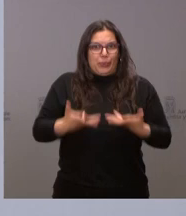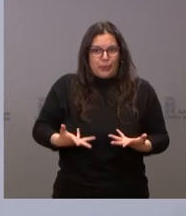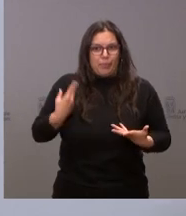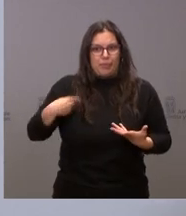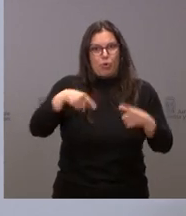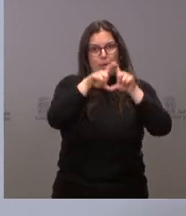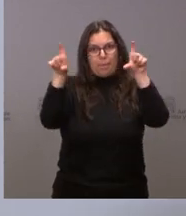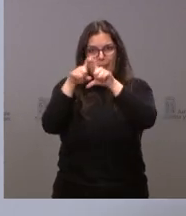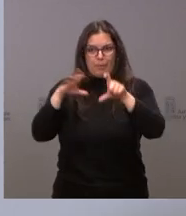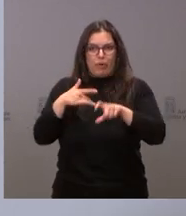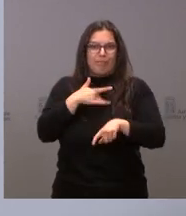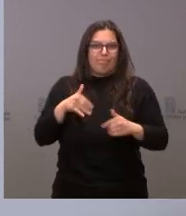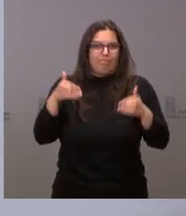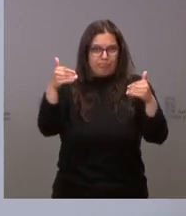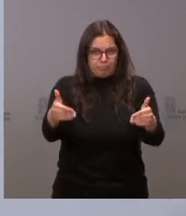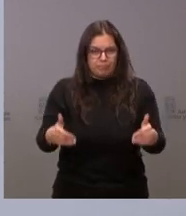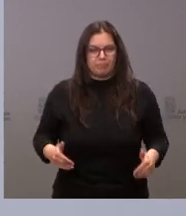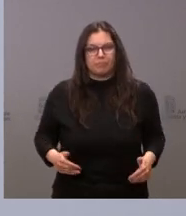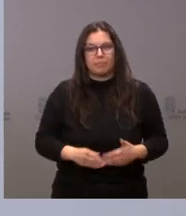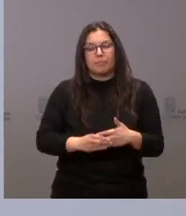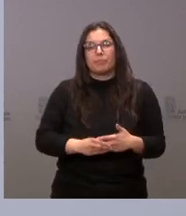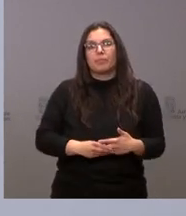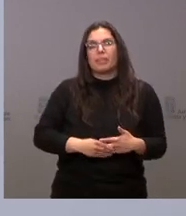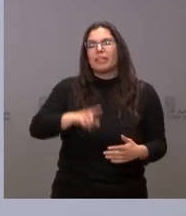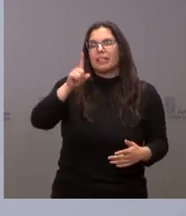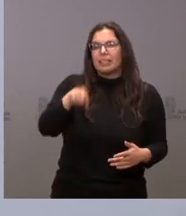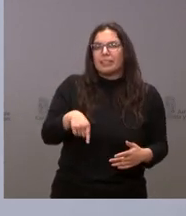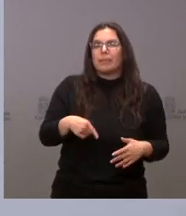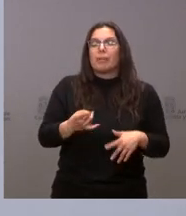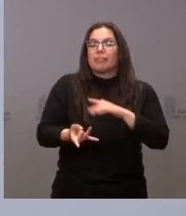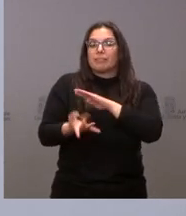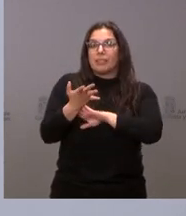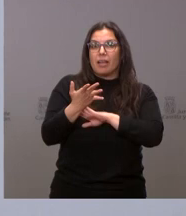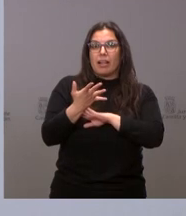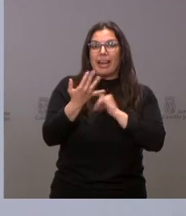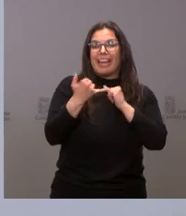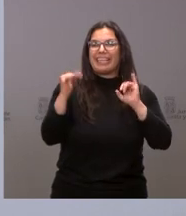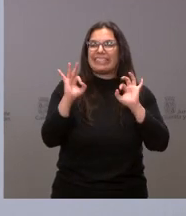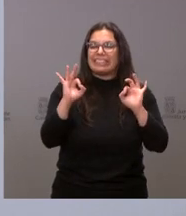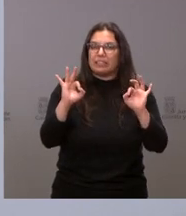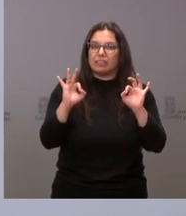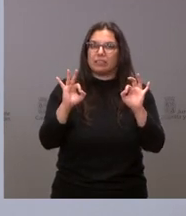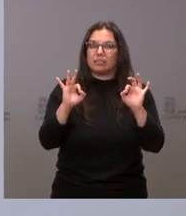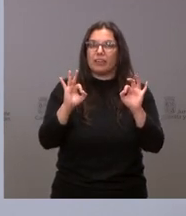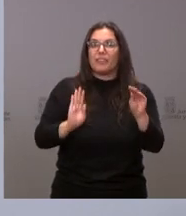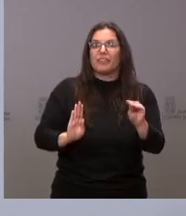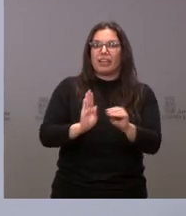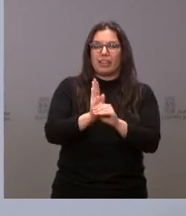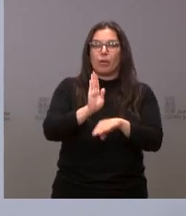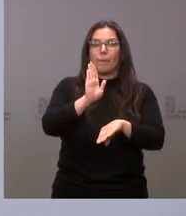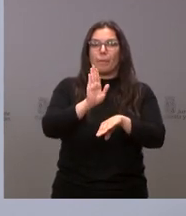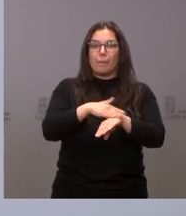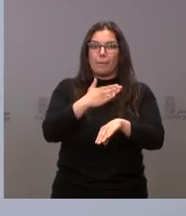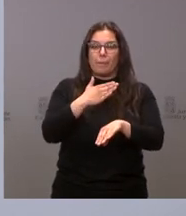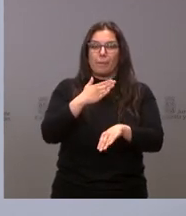propias empresas. En fin, vamos a poner en marcha también una línea especial de financiación para las